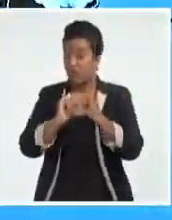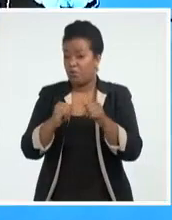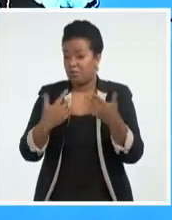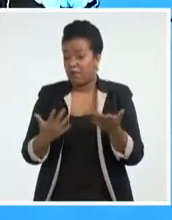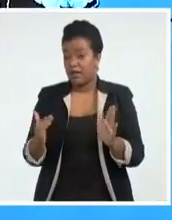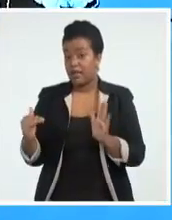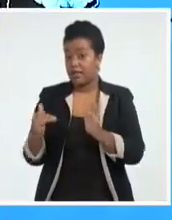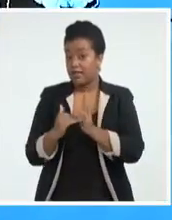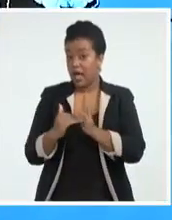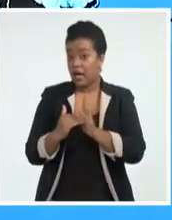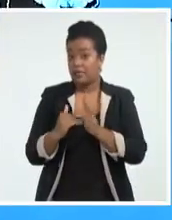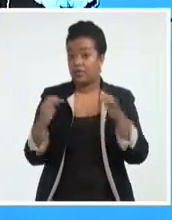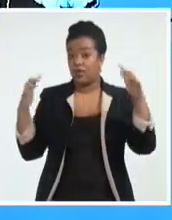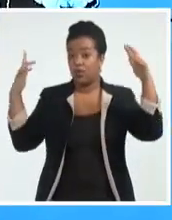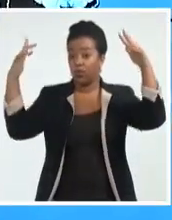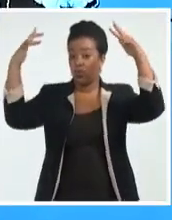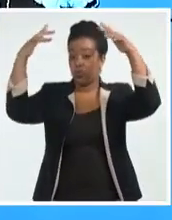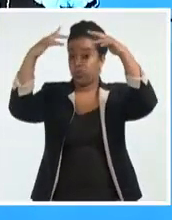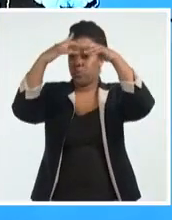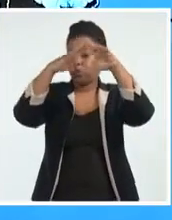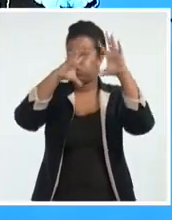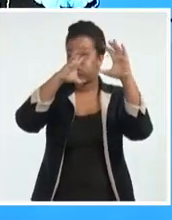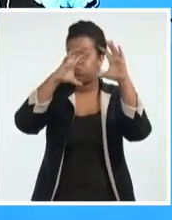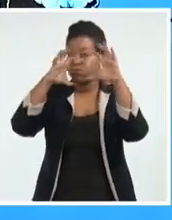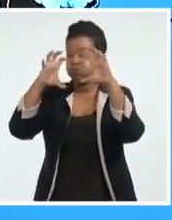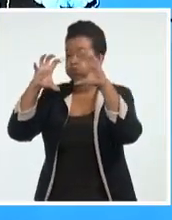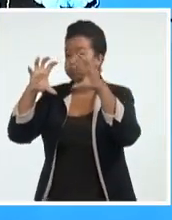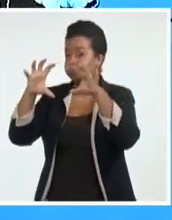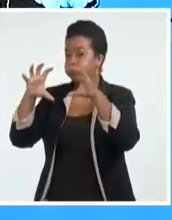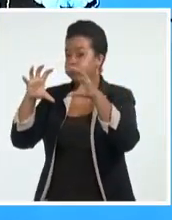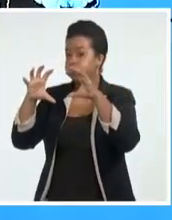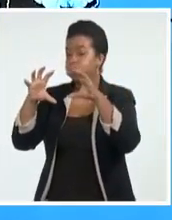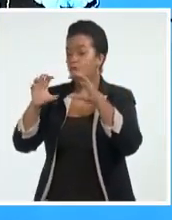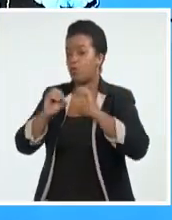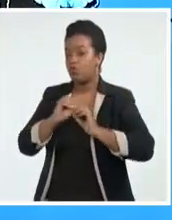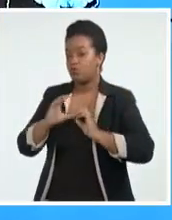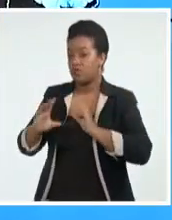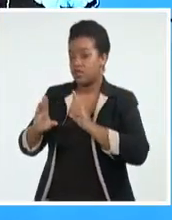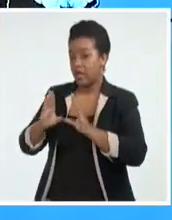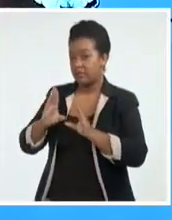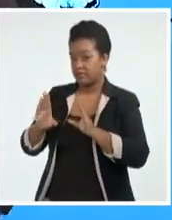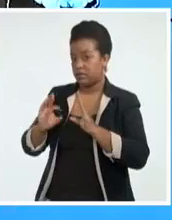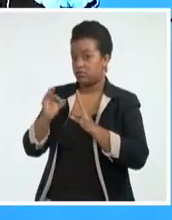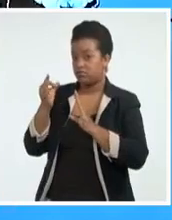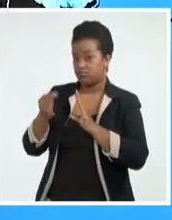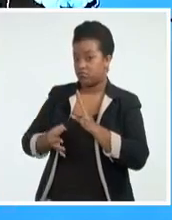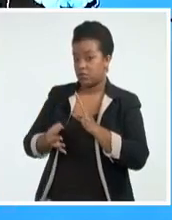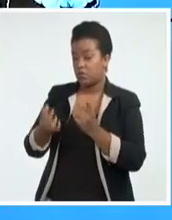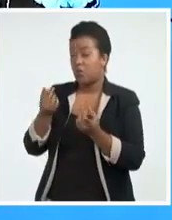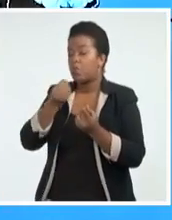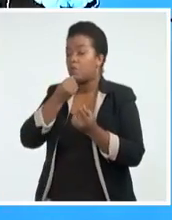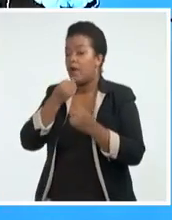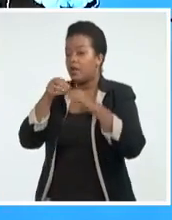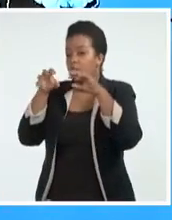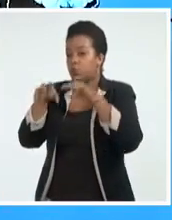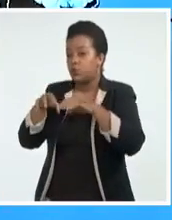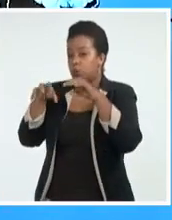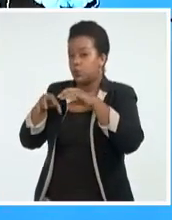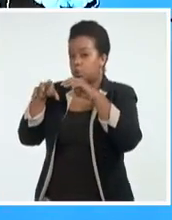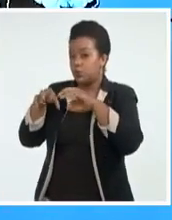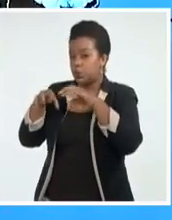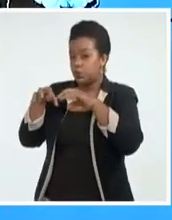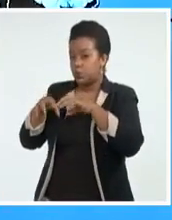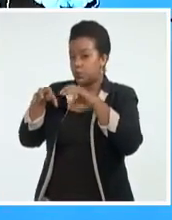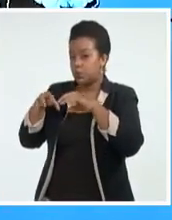nublada en el occidente y localidades del interior y sur del resto del país con algunos chubascos y tormentas eléctricas